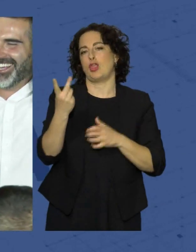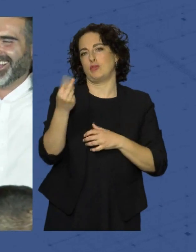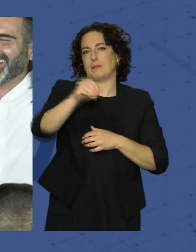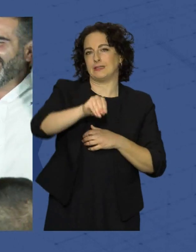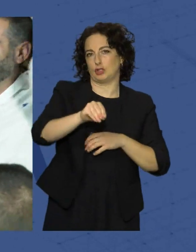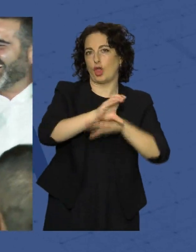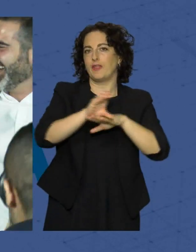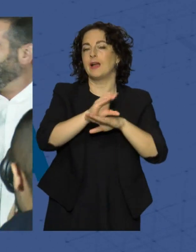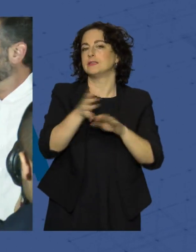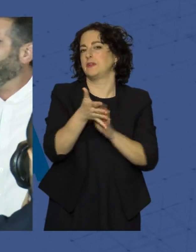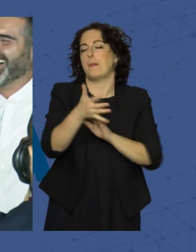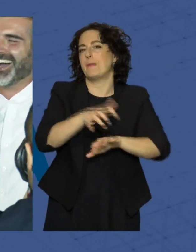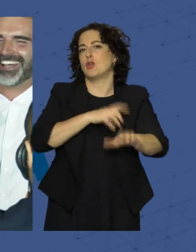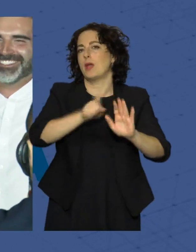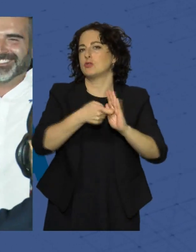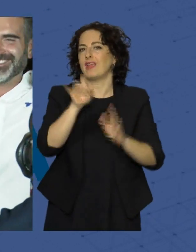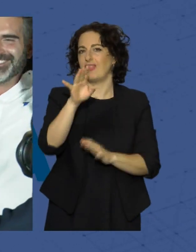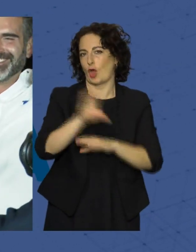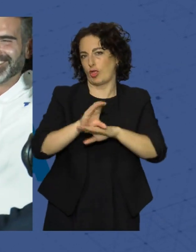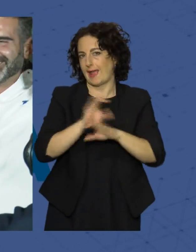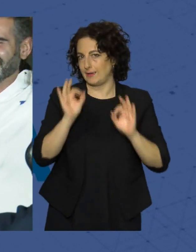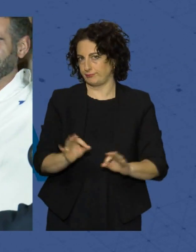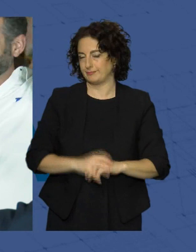se sitúa con una mayoría absoluta de 15 concejales.